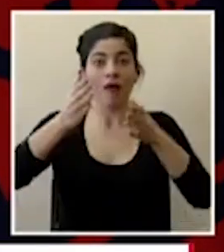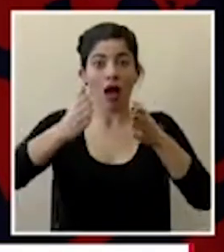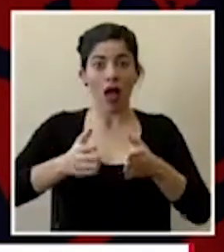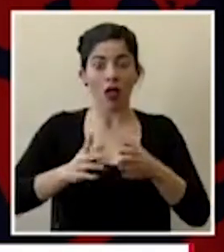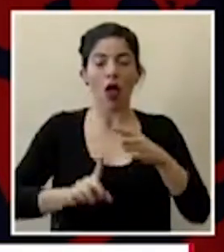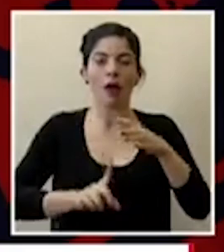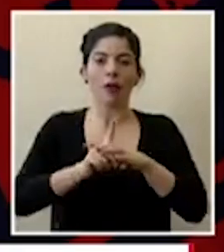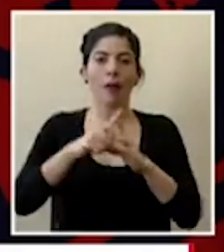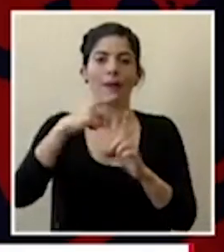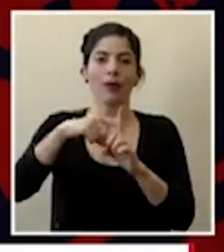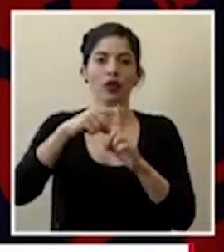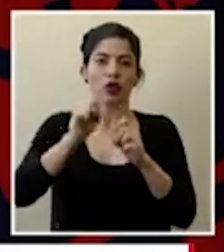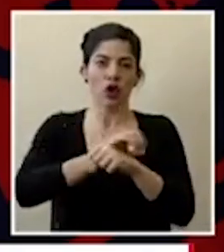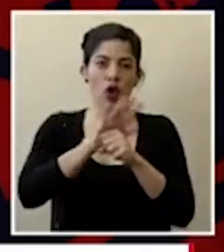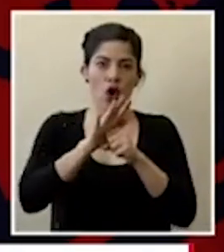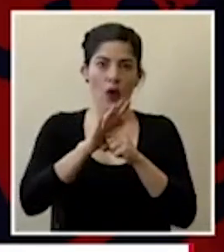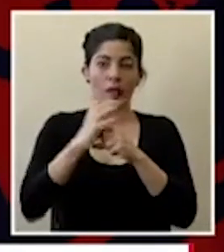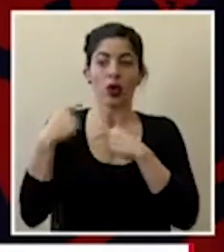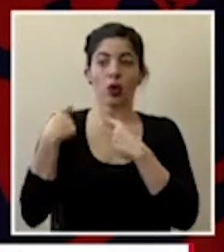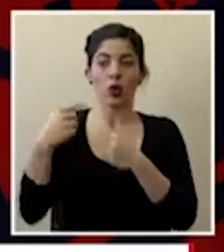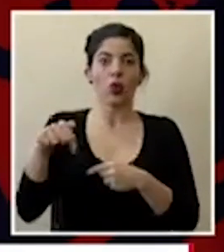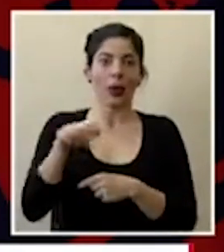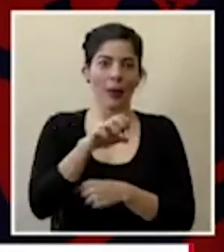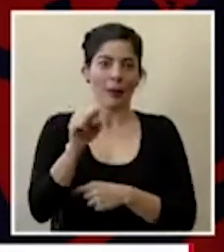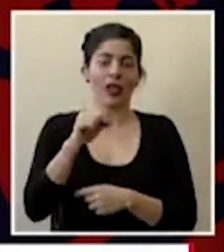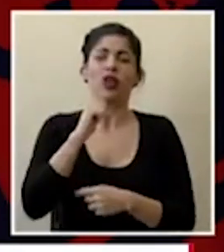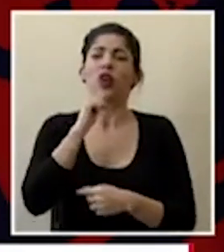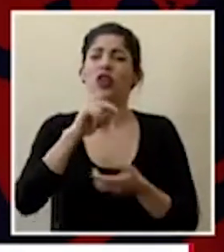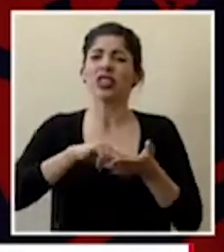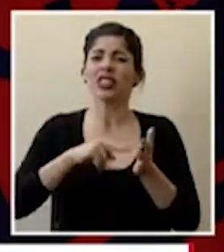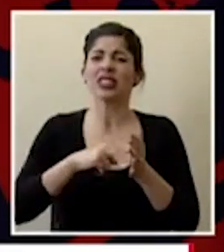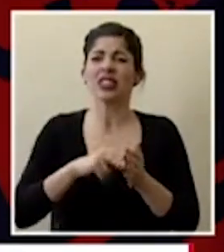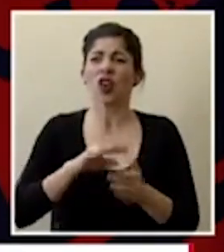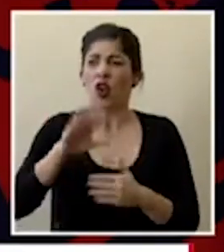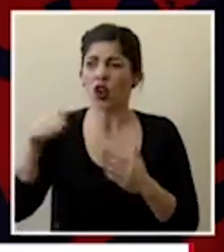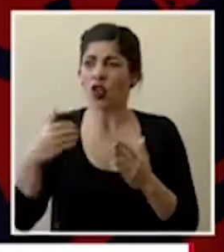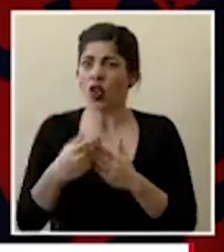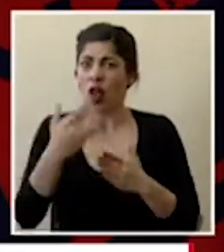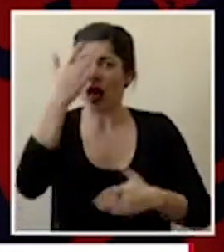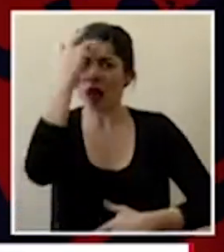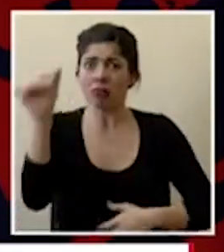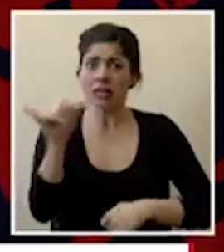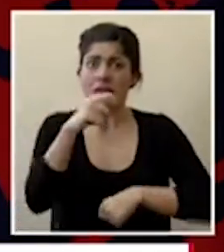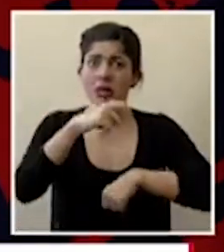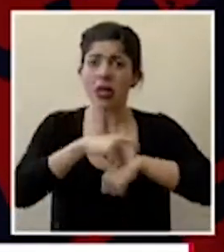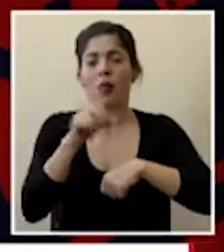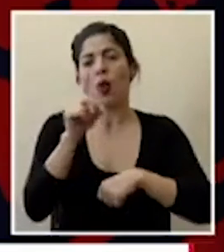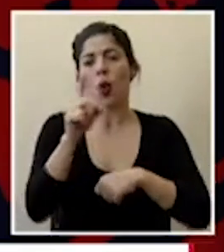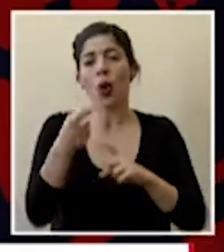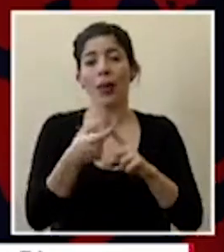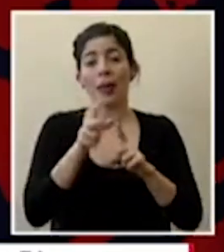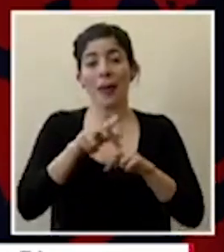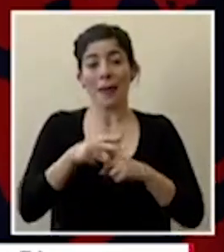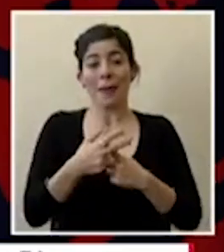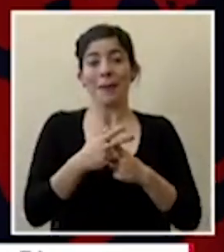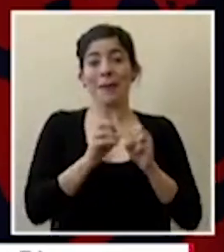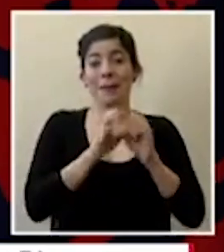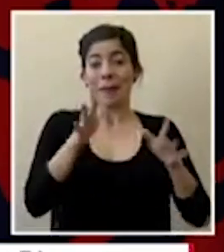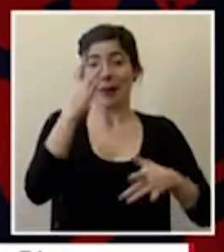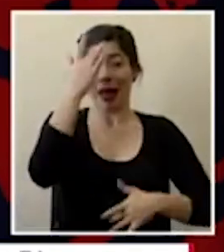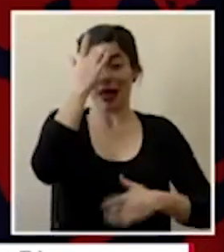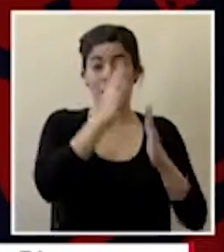positivo por cobit a lo largo del mes de eso no quiere decir que todos se hayan infectado en el mismo momento sino que a lo largo desde que se inició esta pandemia